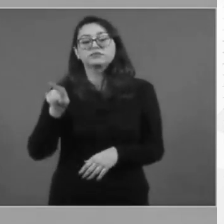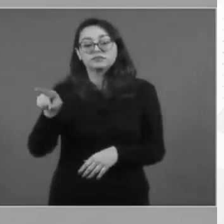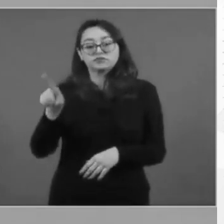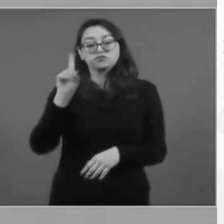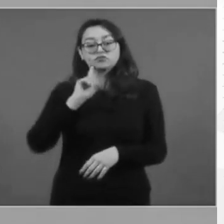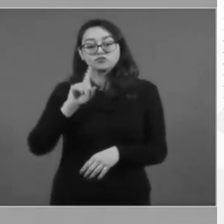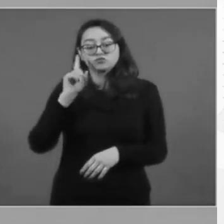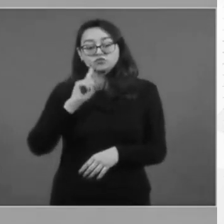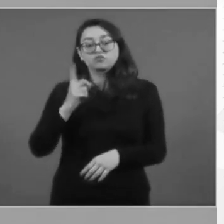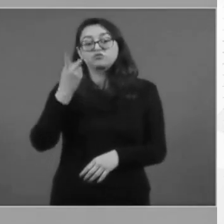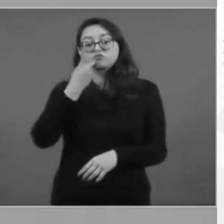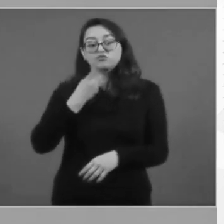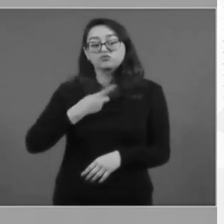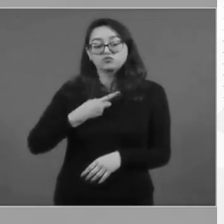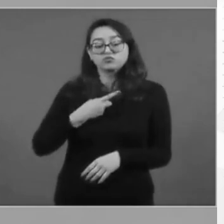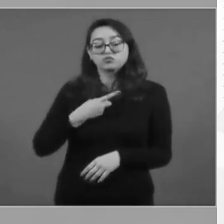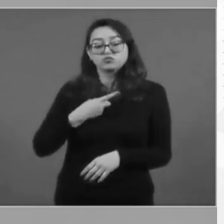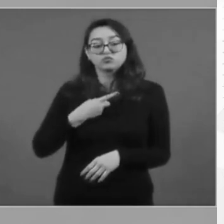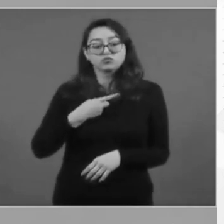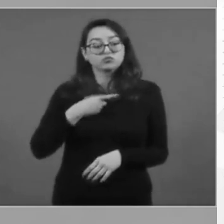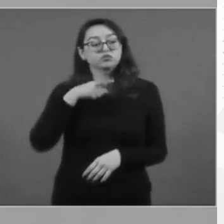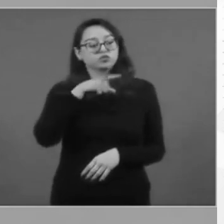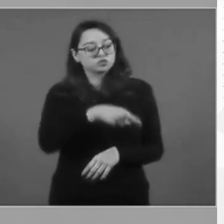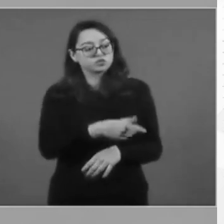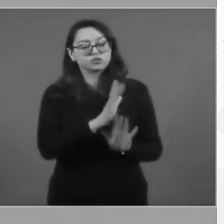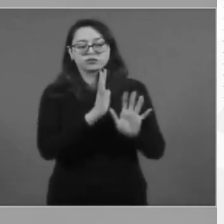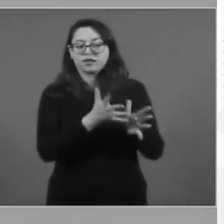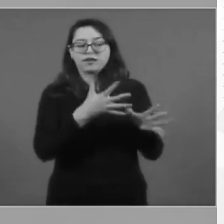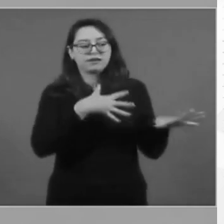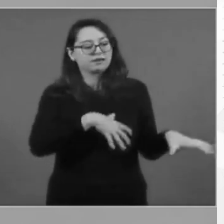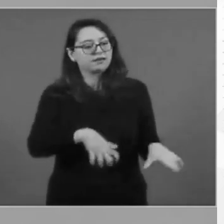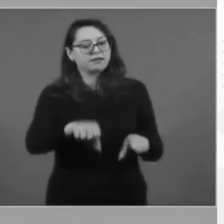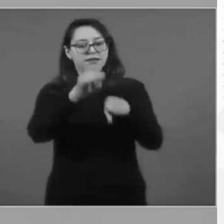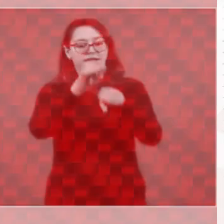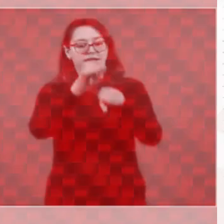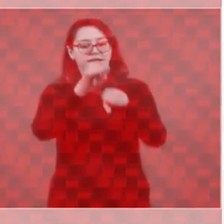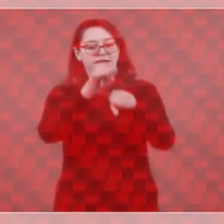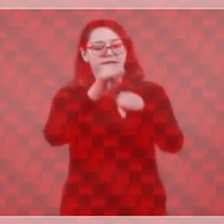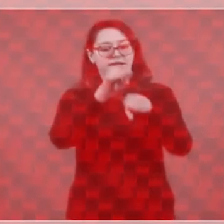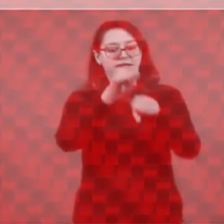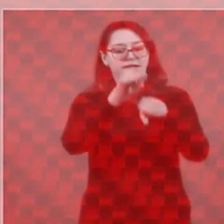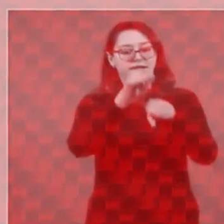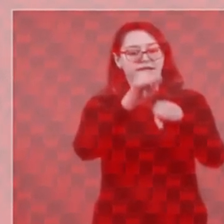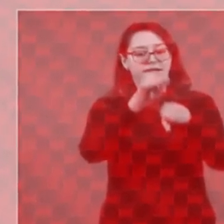oficial me dijo, entrégate y dejamos a tu hija.